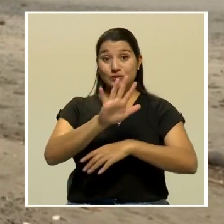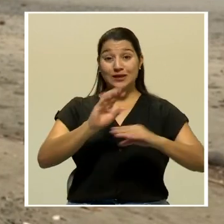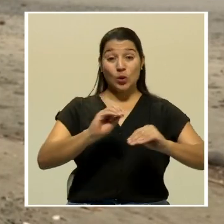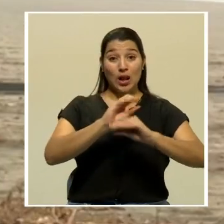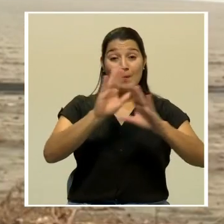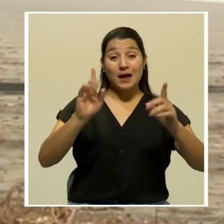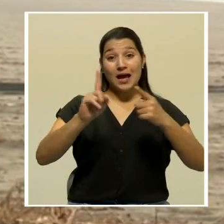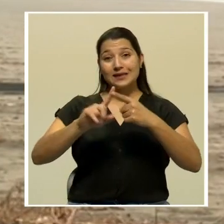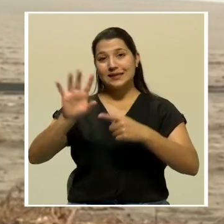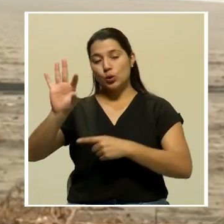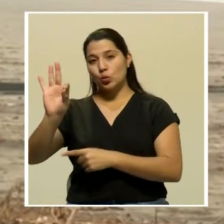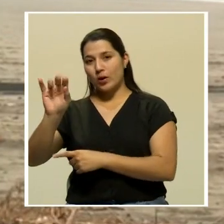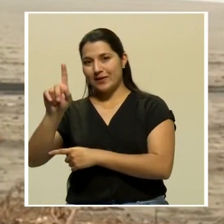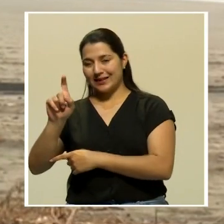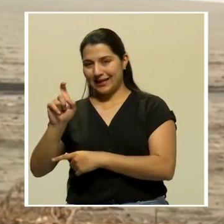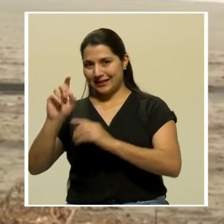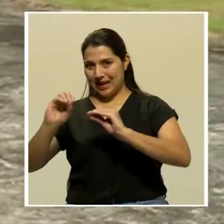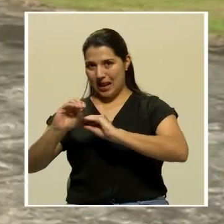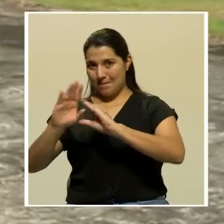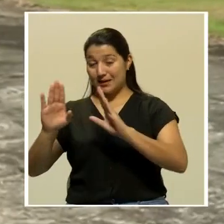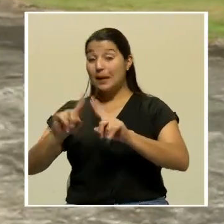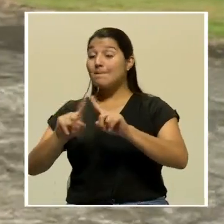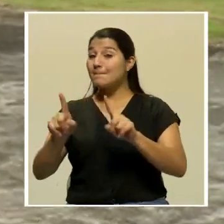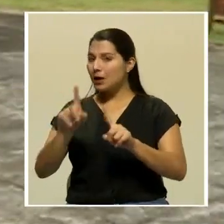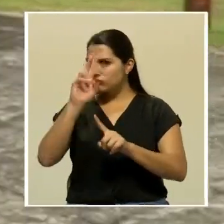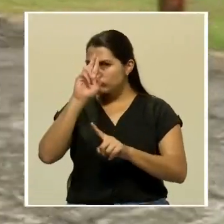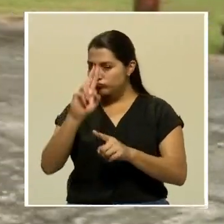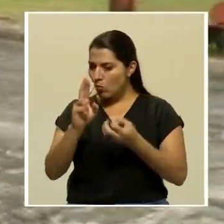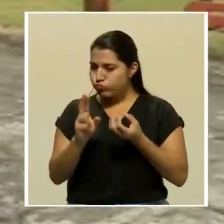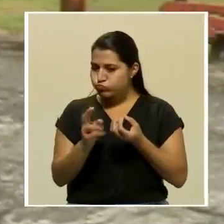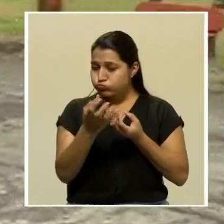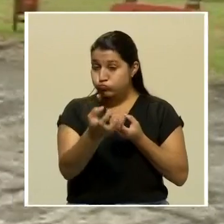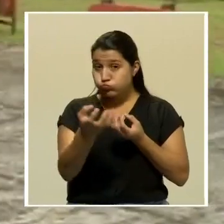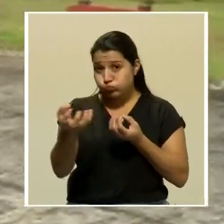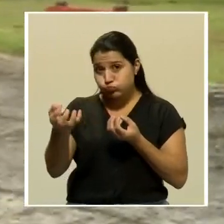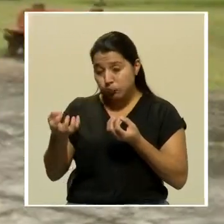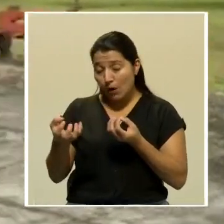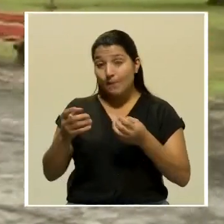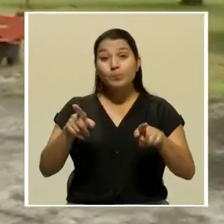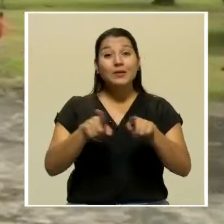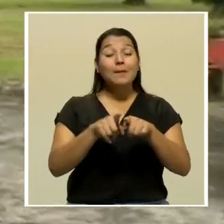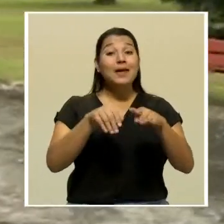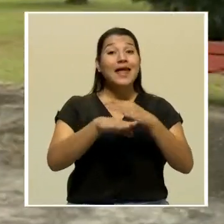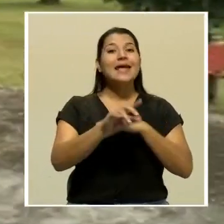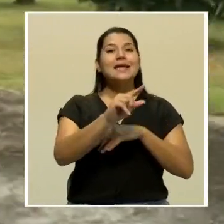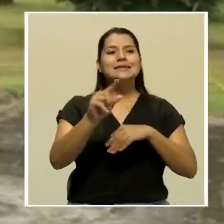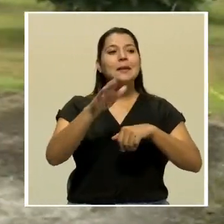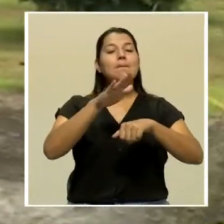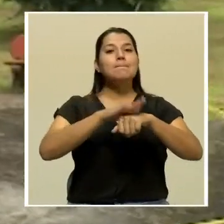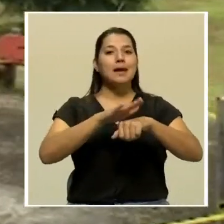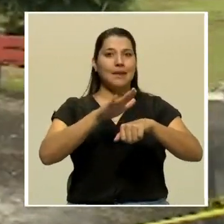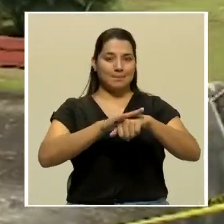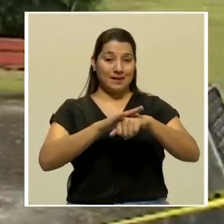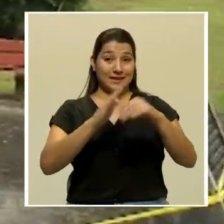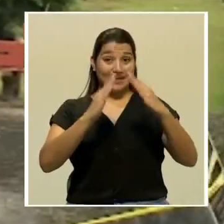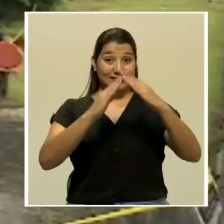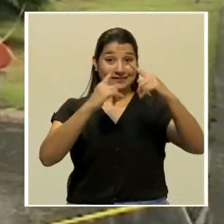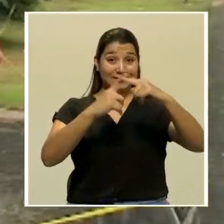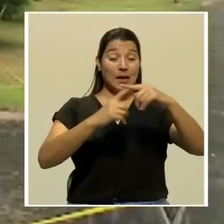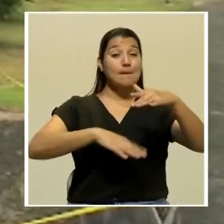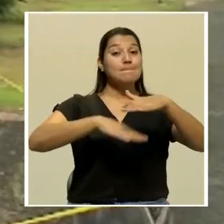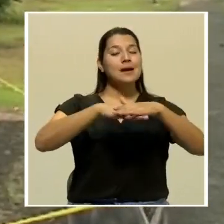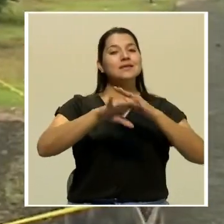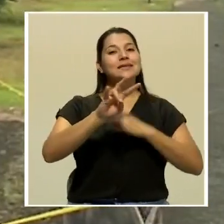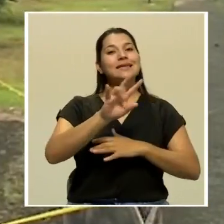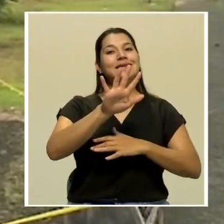30 de la mañana, mediante burbujas sociales. Y entre semana, se autoriza el funcionamiento de lugares de culto con un máximo de 75 personas